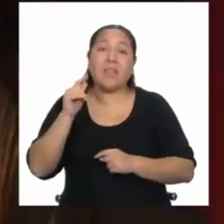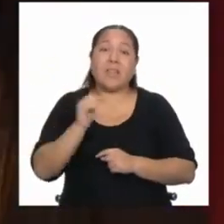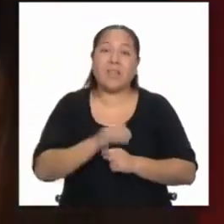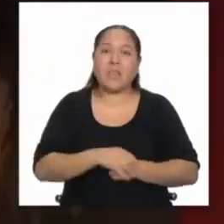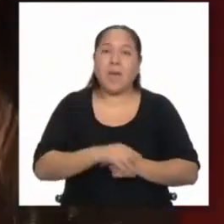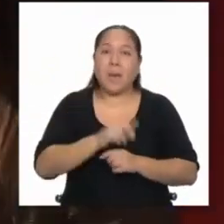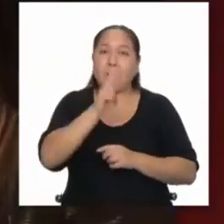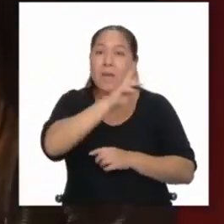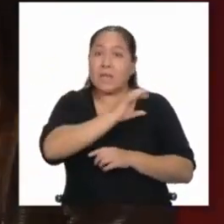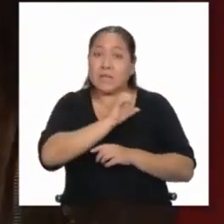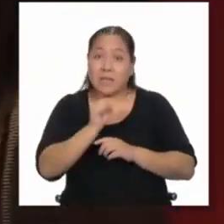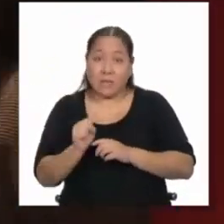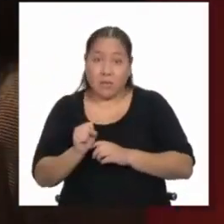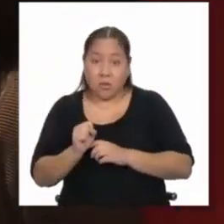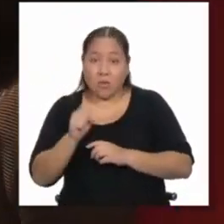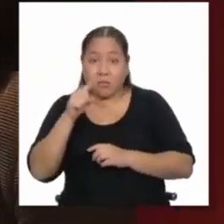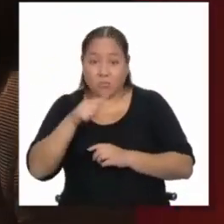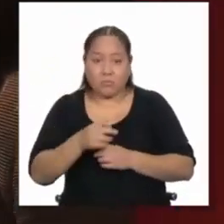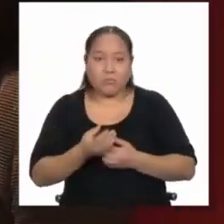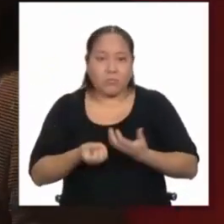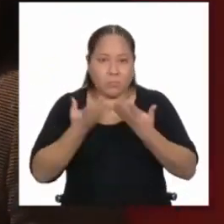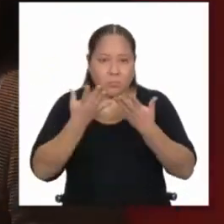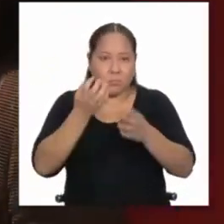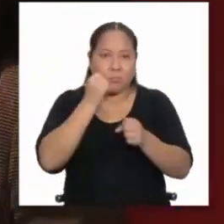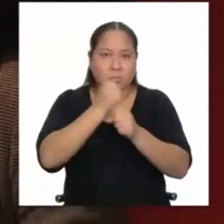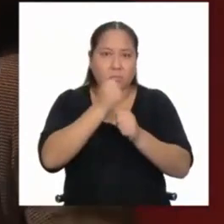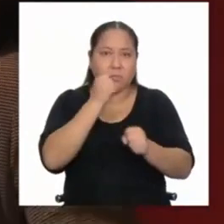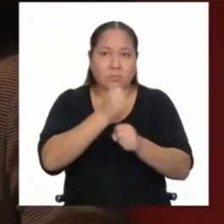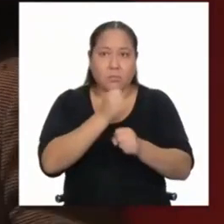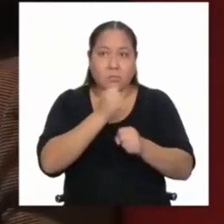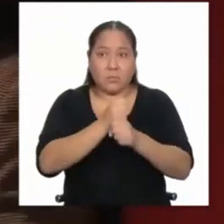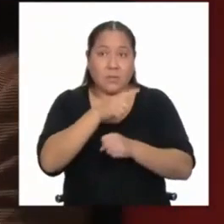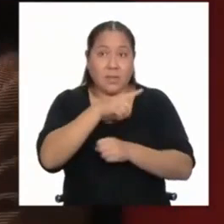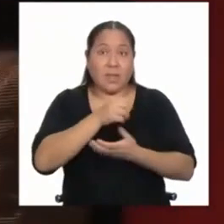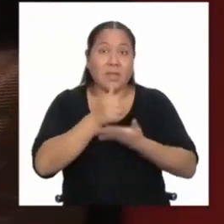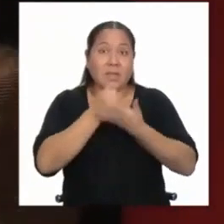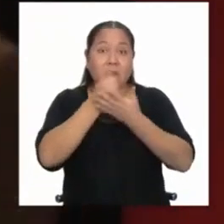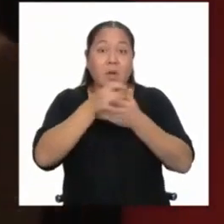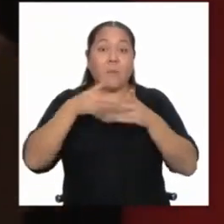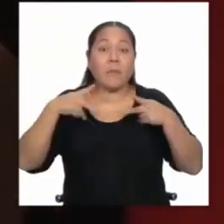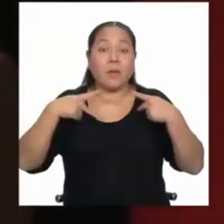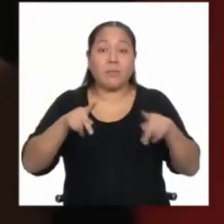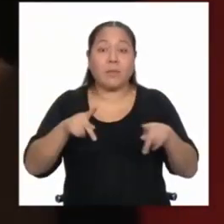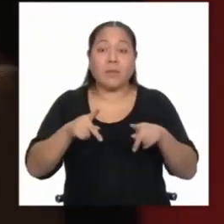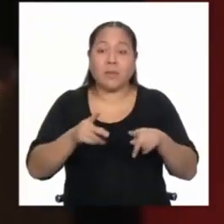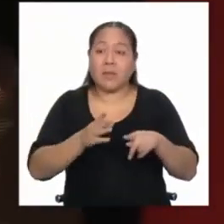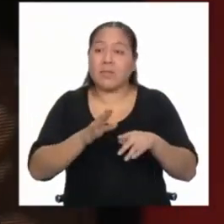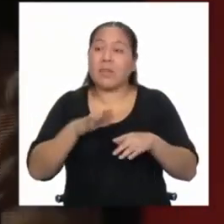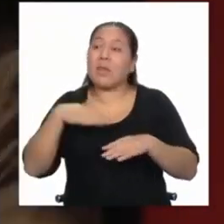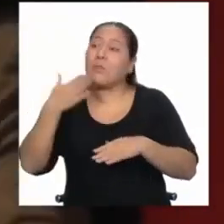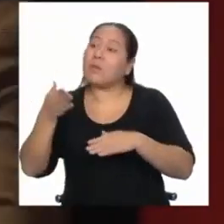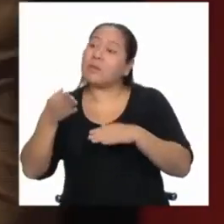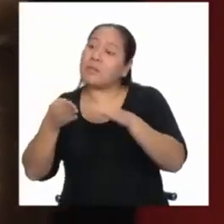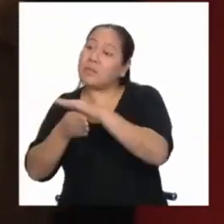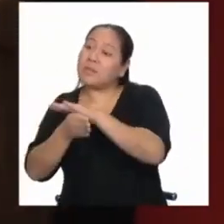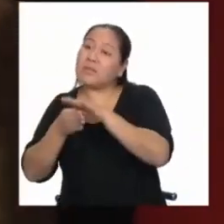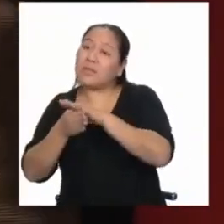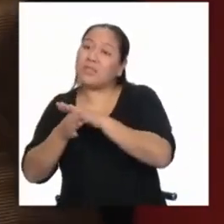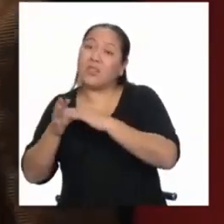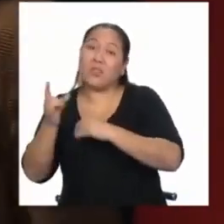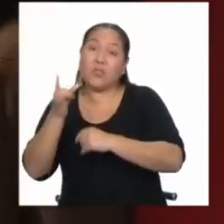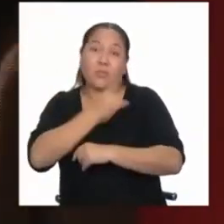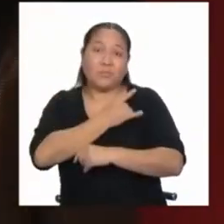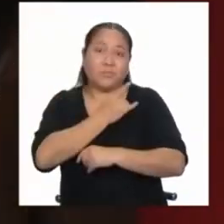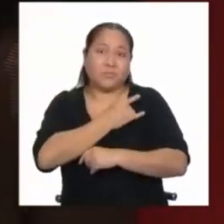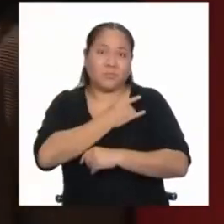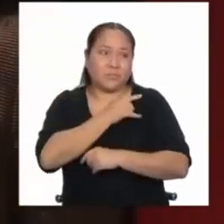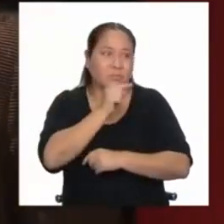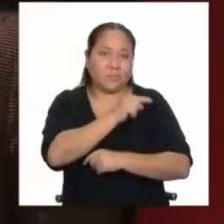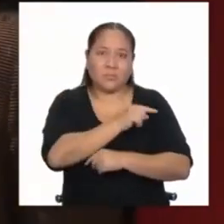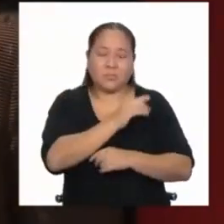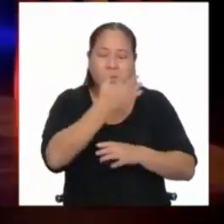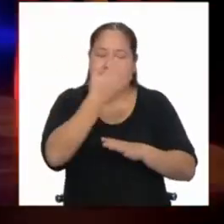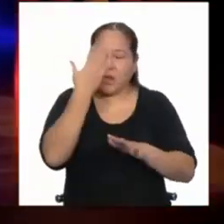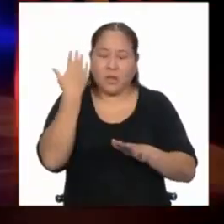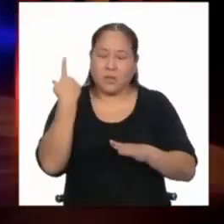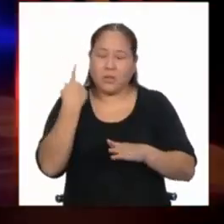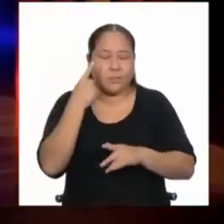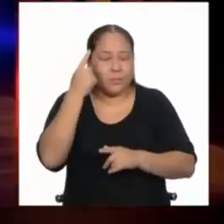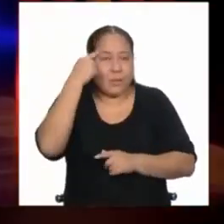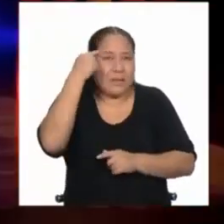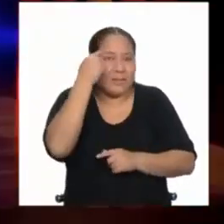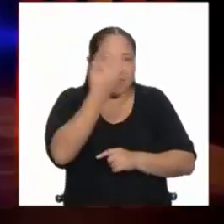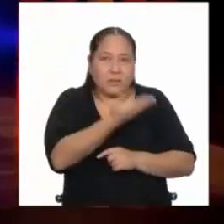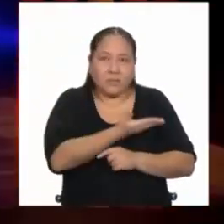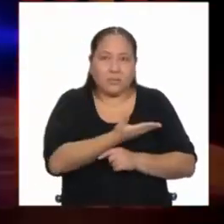que tengan un trabajo que les permita tener acceso a una universidad, por ejemplo, algo que era completamente inviable para ellos.